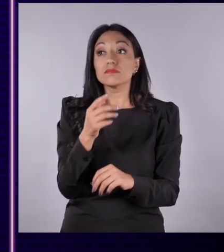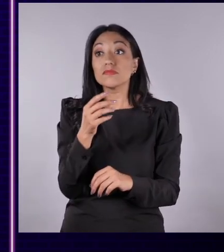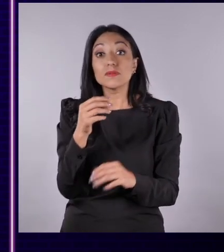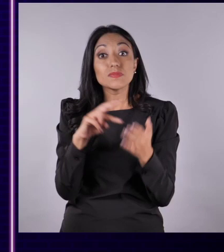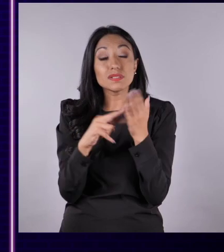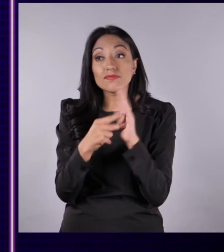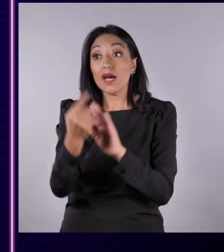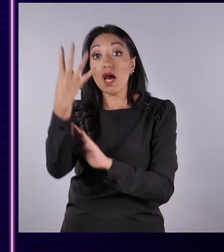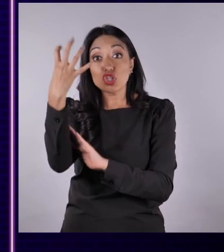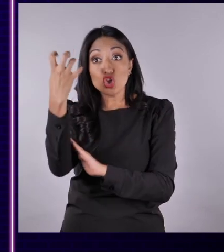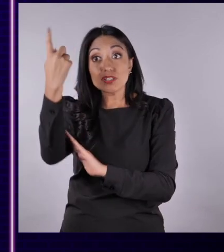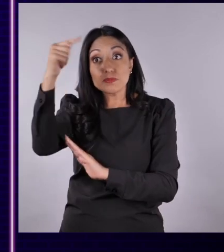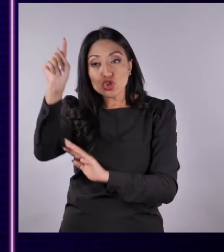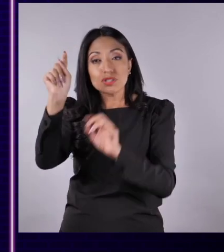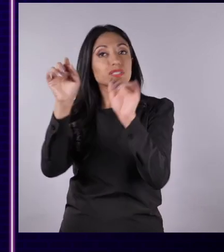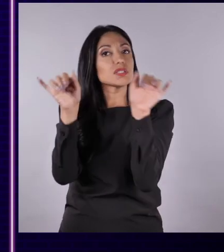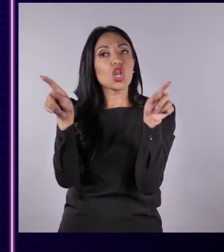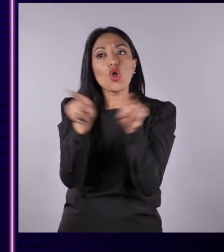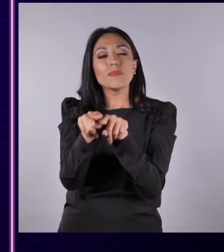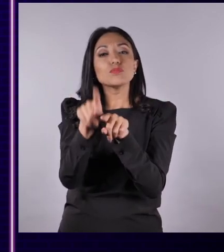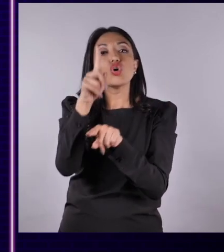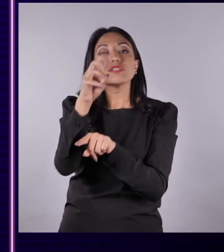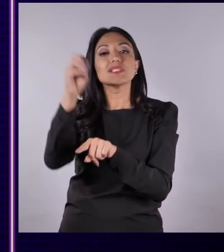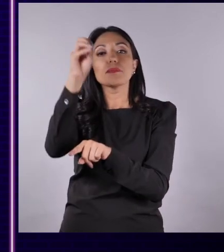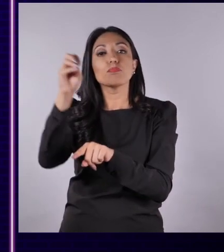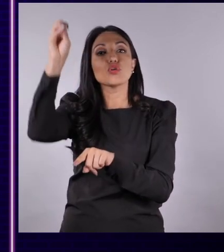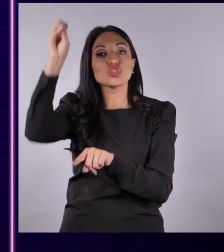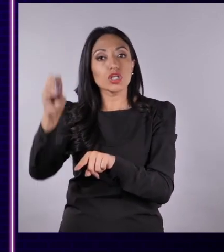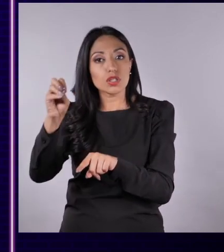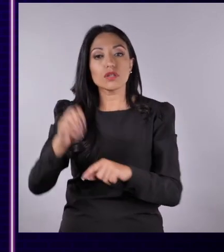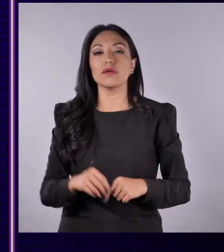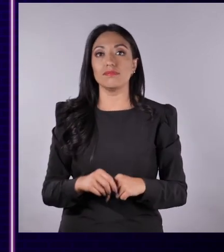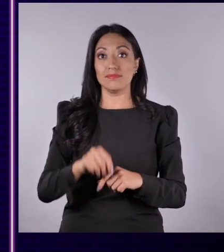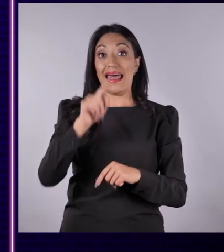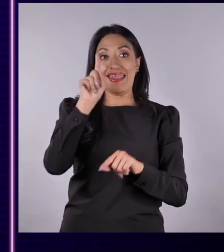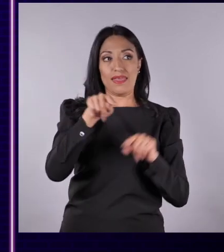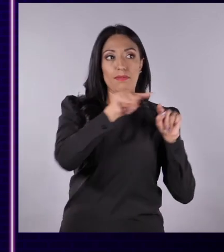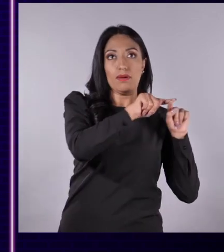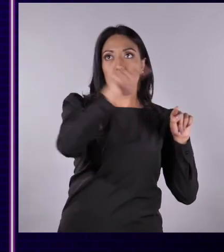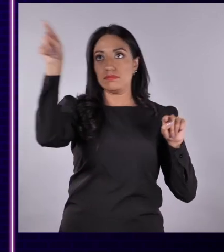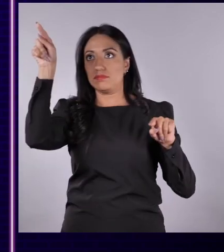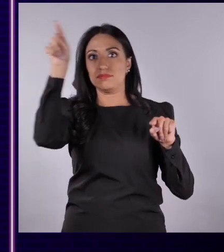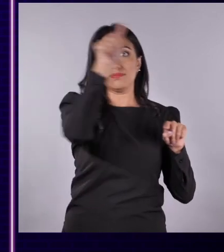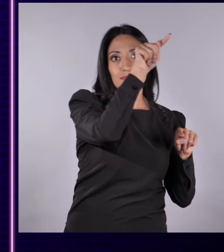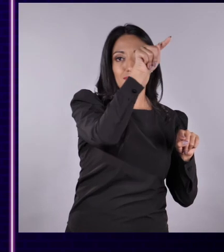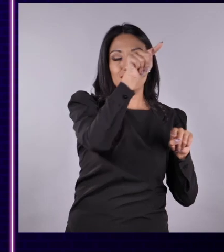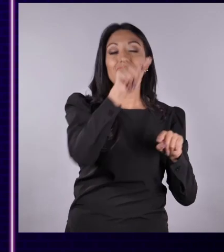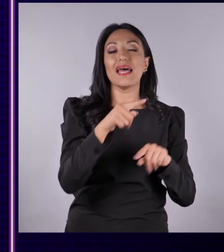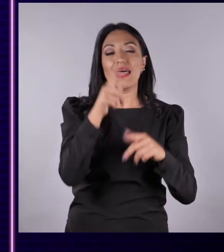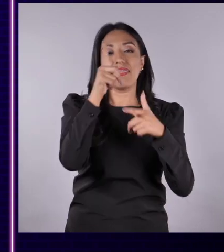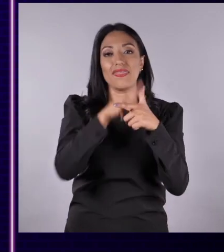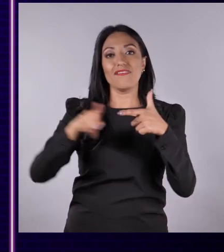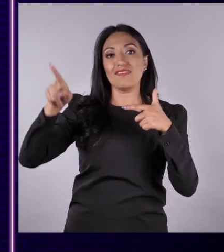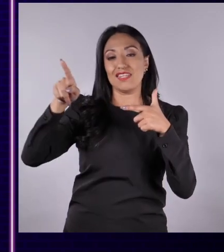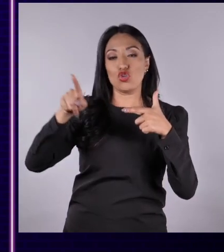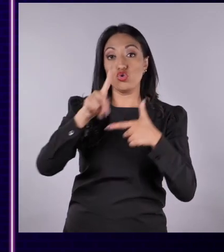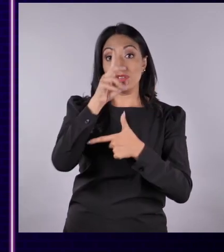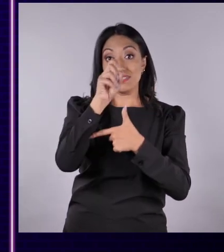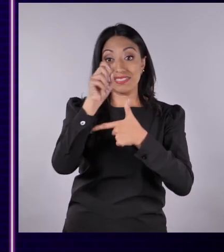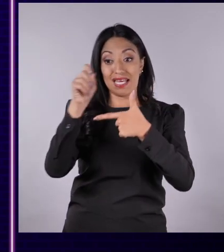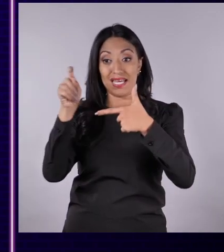caso, 85,6 por 14.483.499